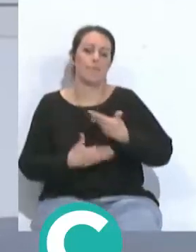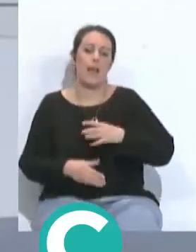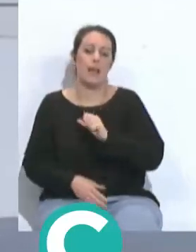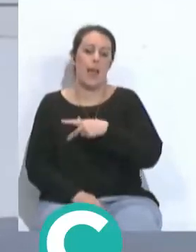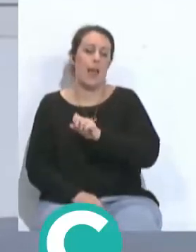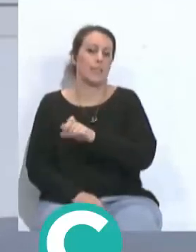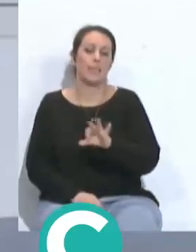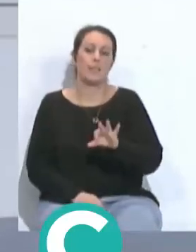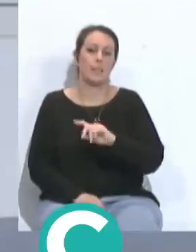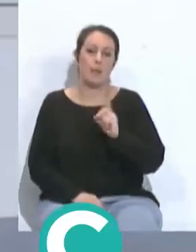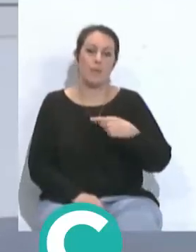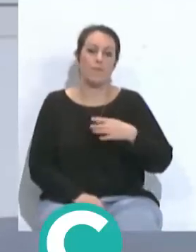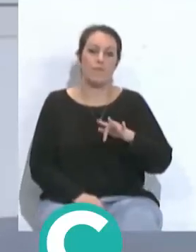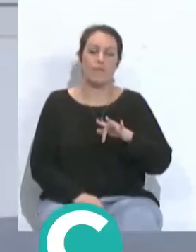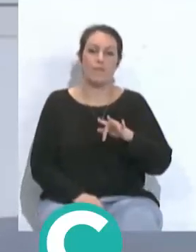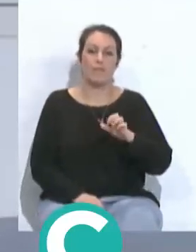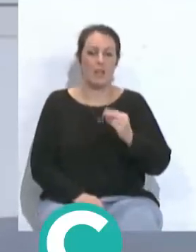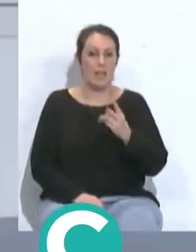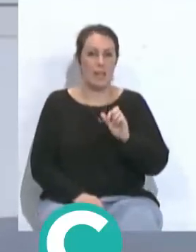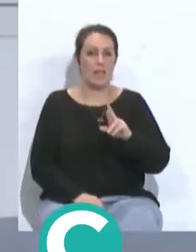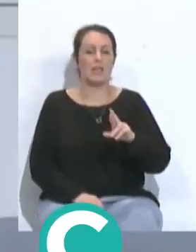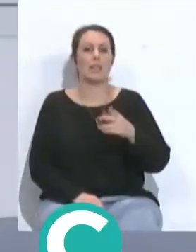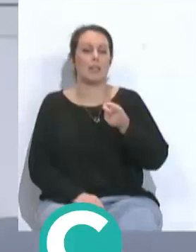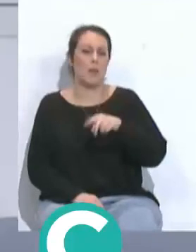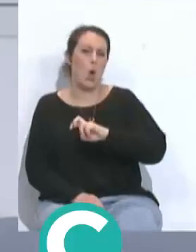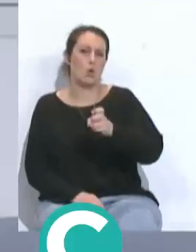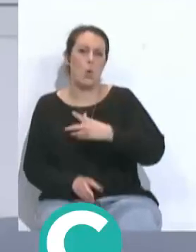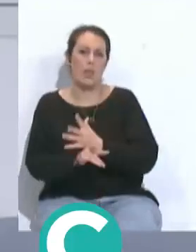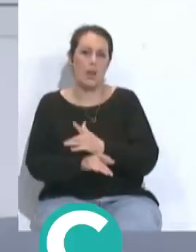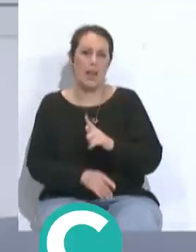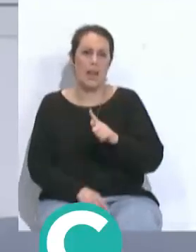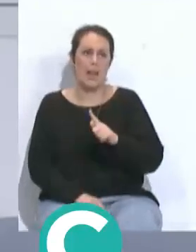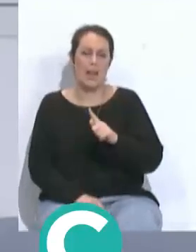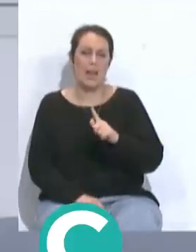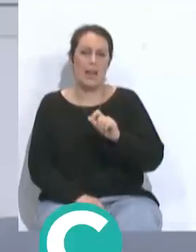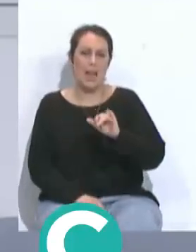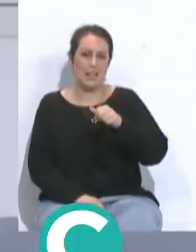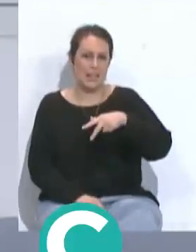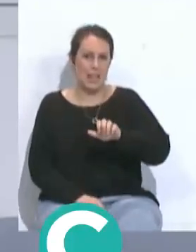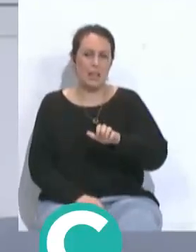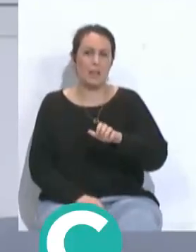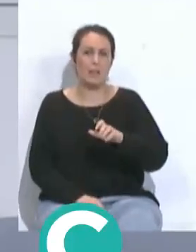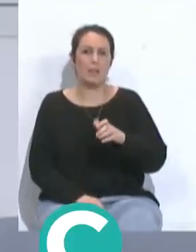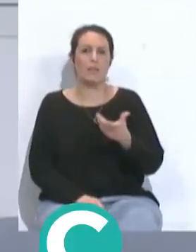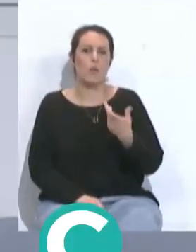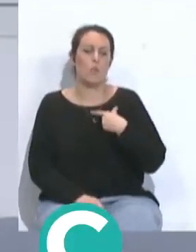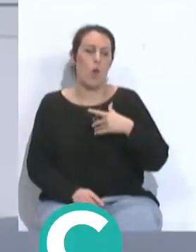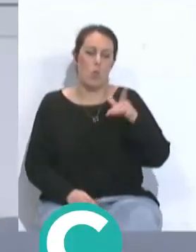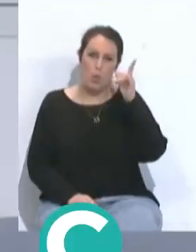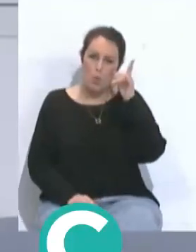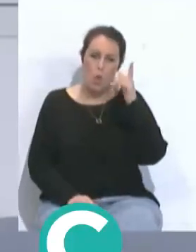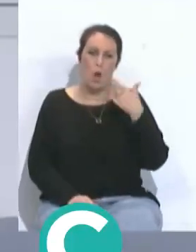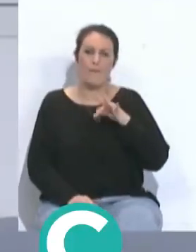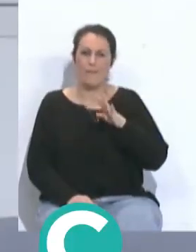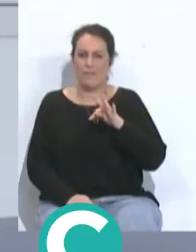Canale y con el propio Fekir y luego también está Laine que es otro jugador también bueno está Laine zurdo Fekir